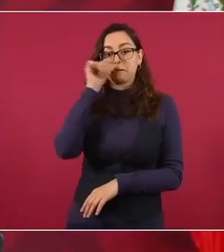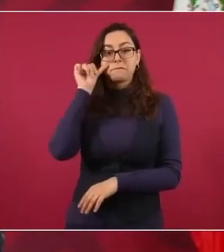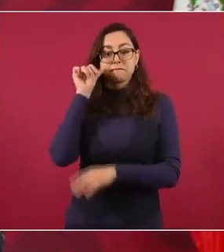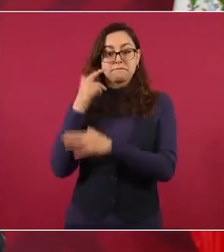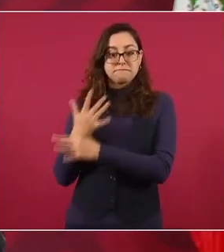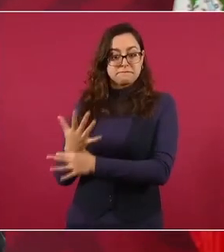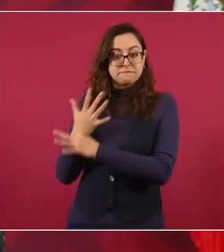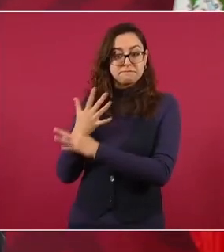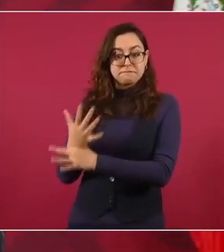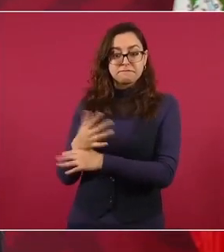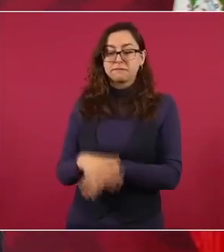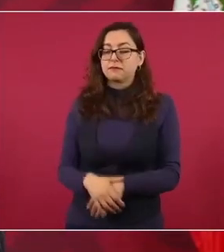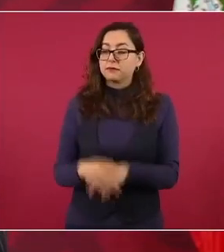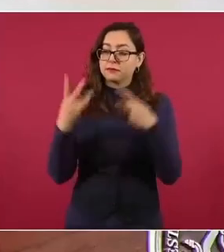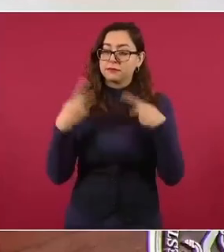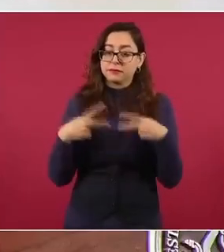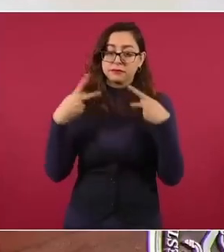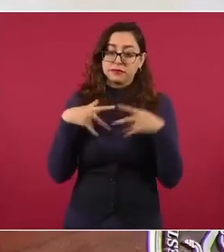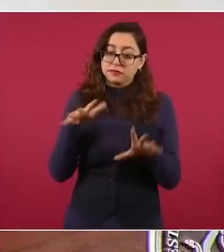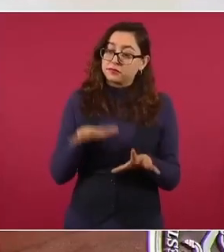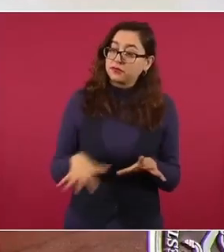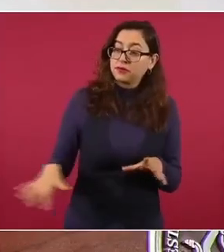con el pueblo todo, sin el pueblo nada.